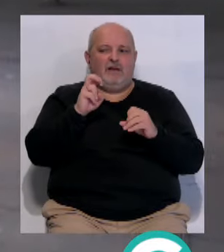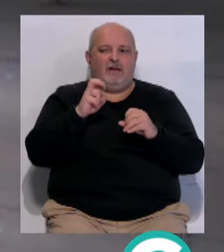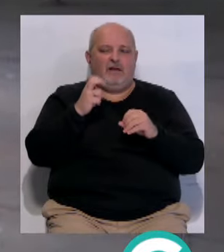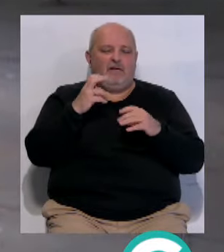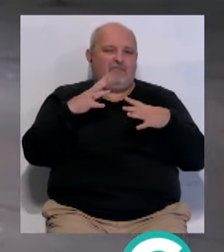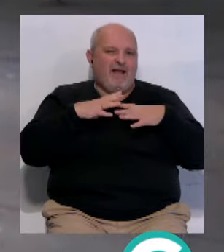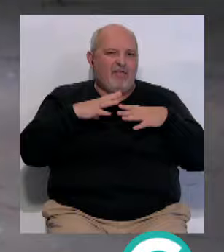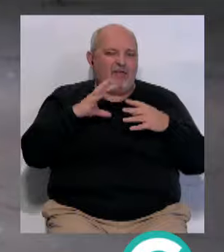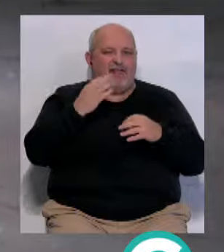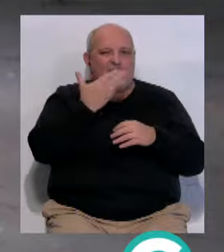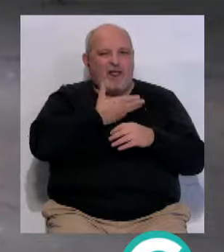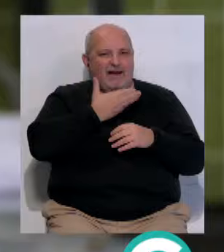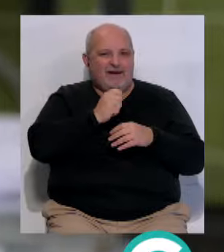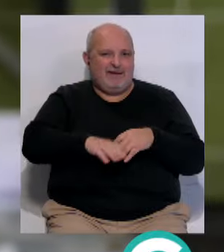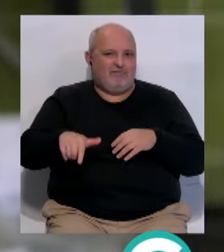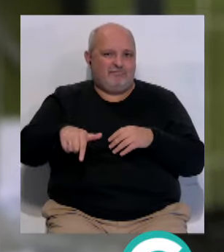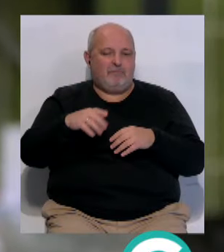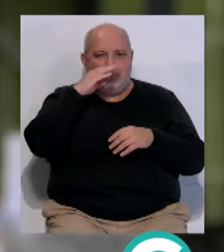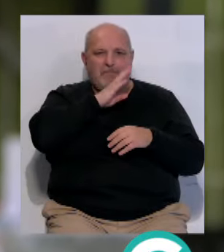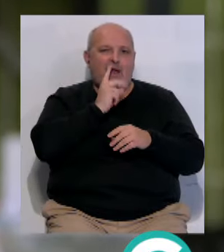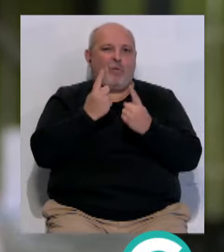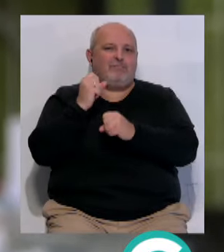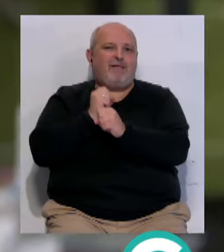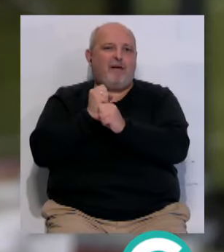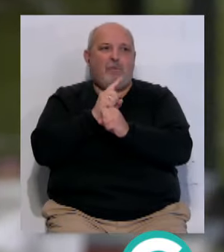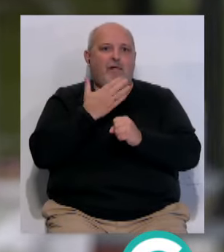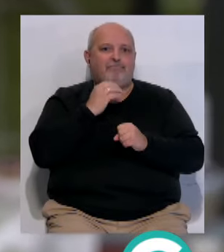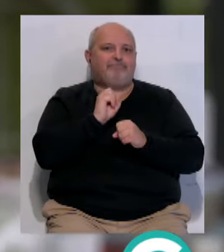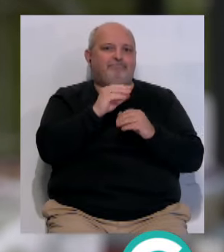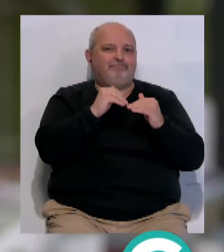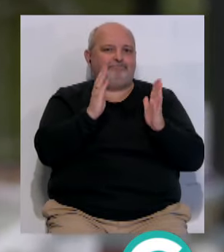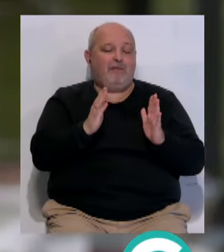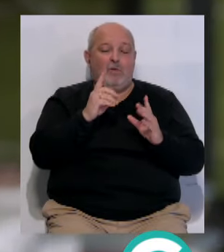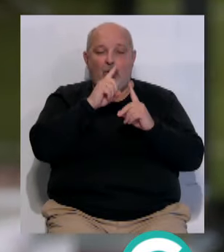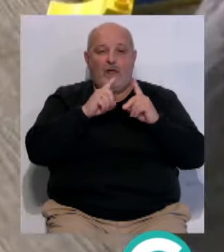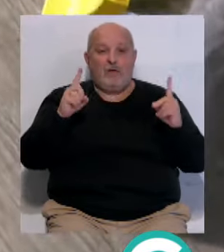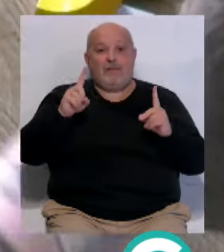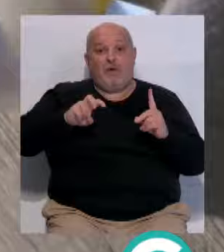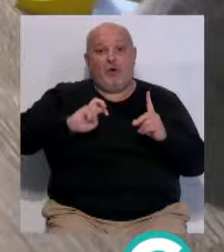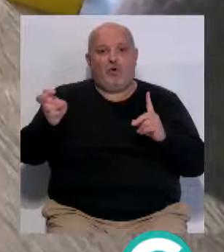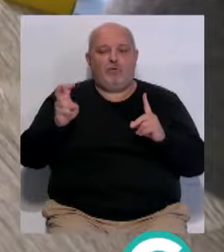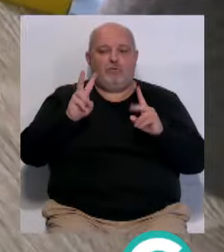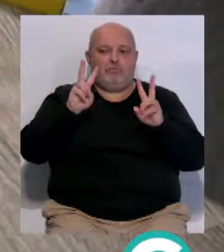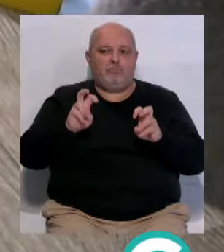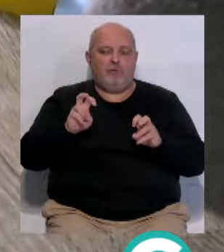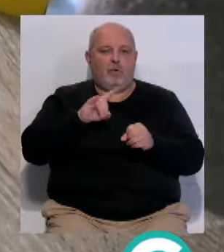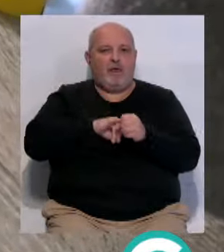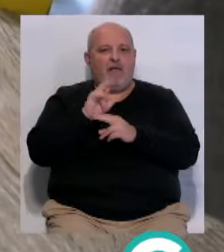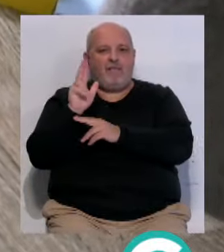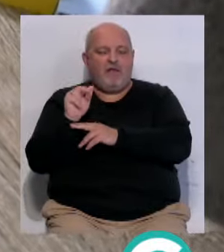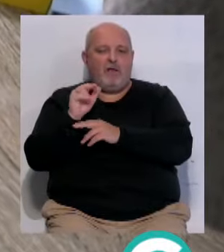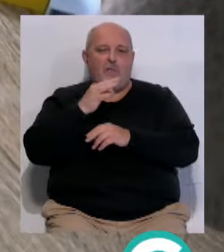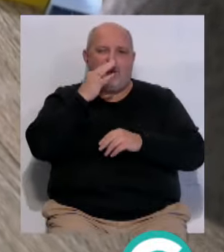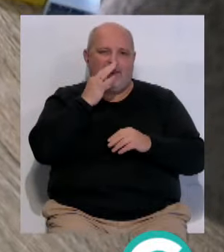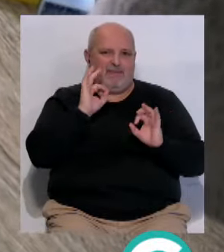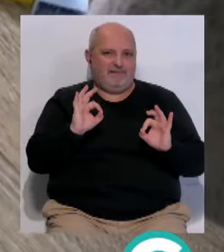vacaciones escolares... los niños... ...pero también de cara a cubrir... ...el resto del año... ...tanto de lunes a viernes... ...por